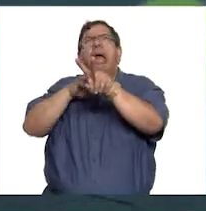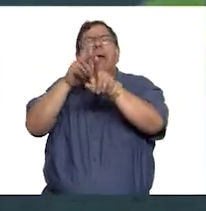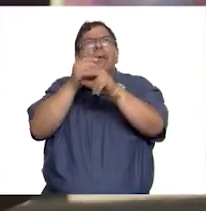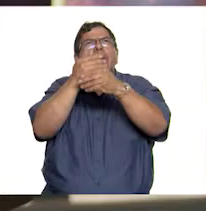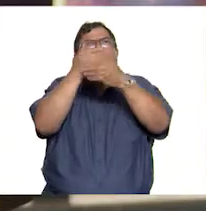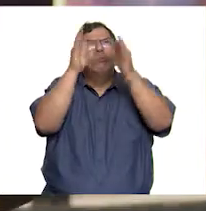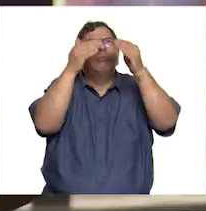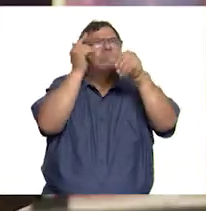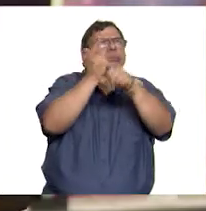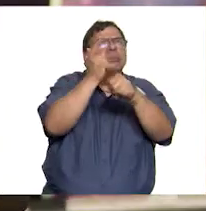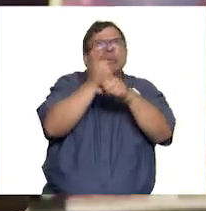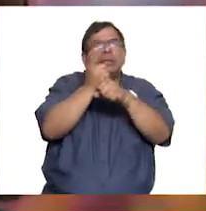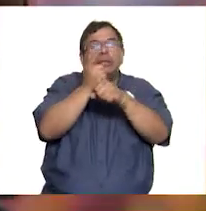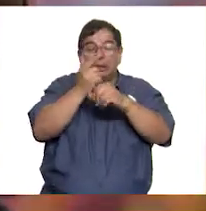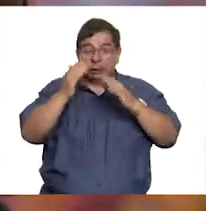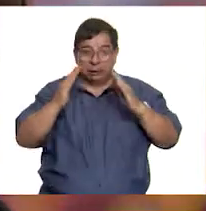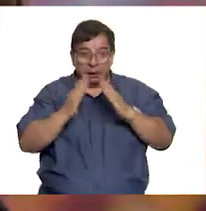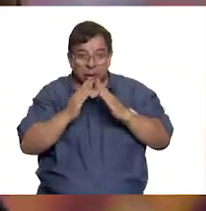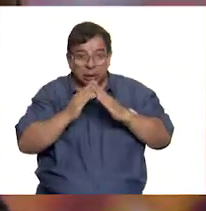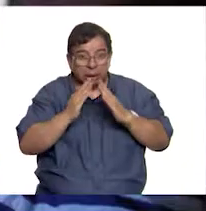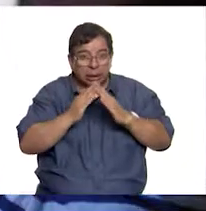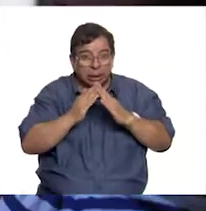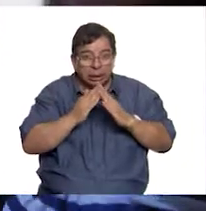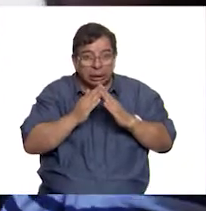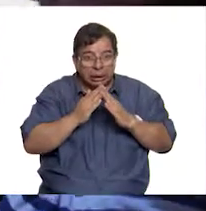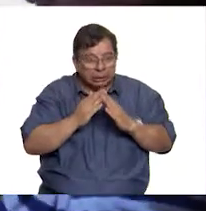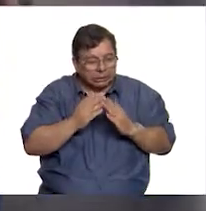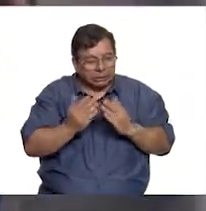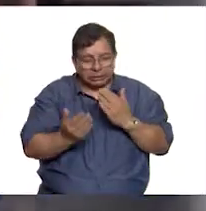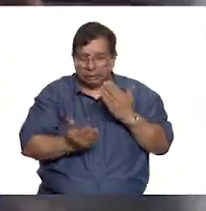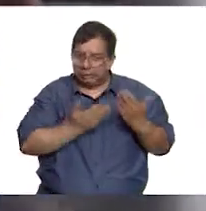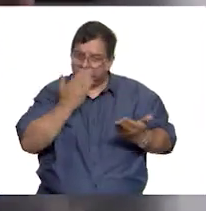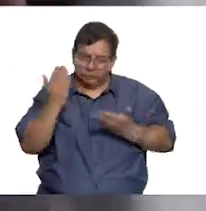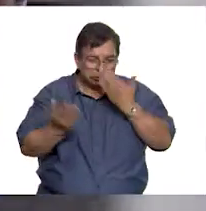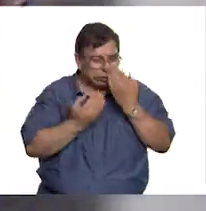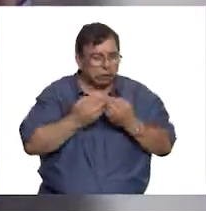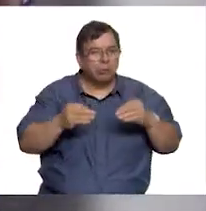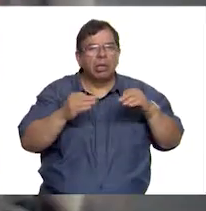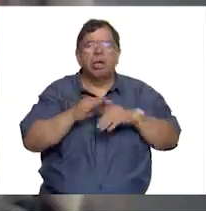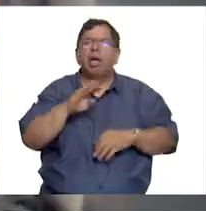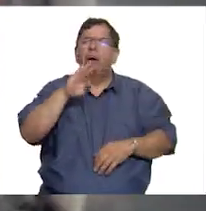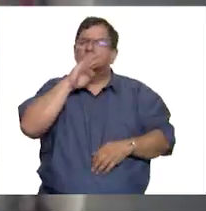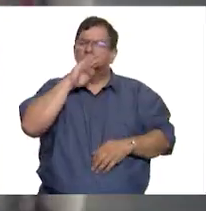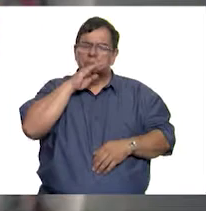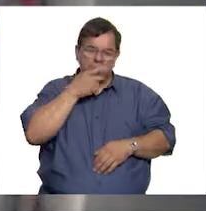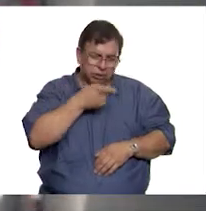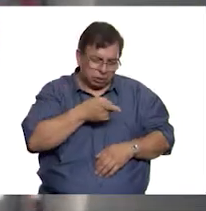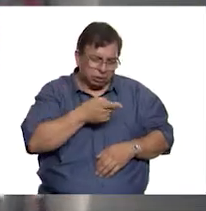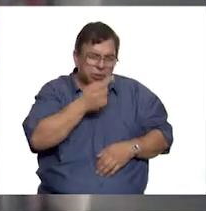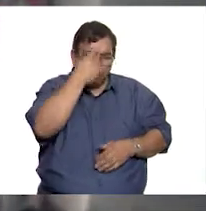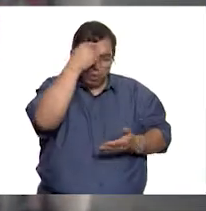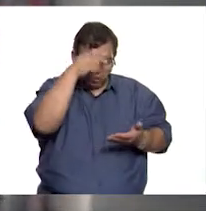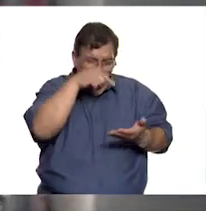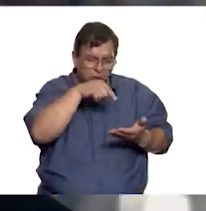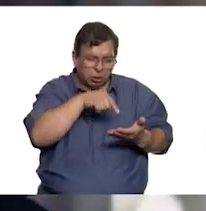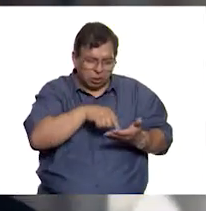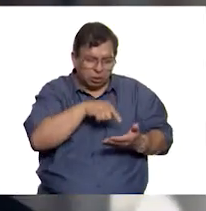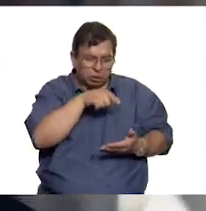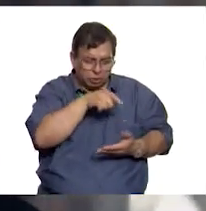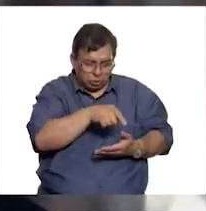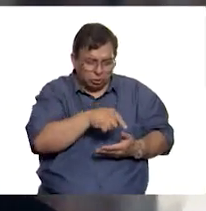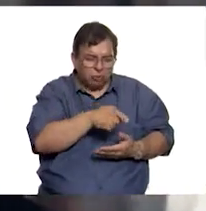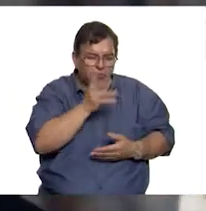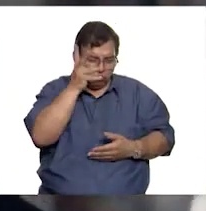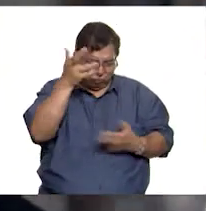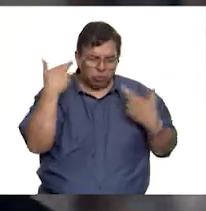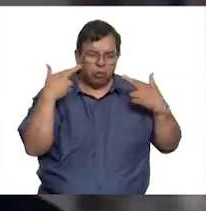descubrir y aunque en casa el estudio siempre era lo más importante mi mamá me decía creo que sería buena idea que seas